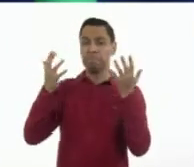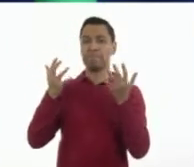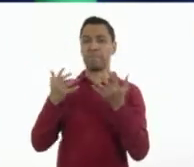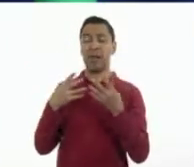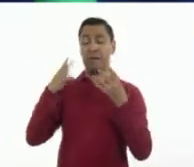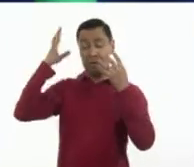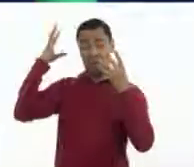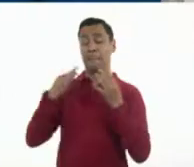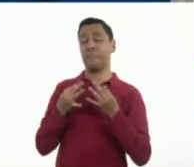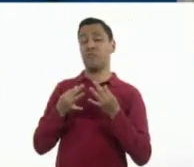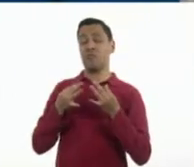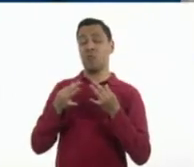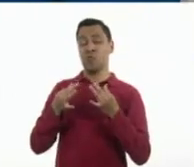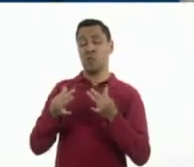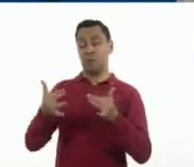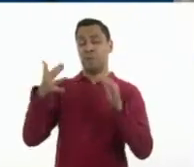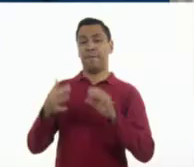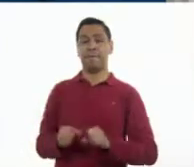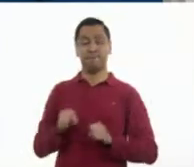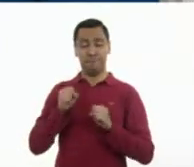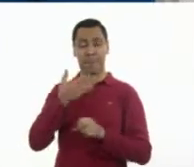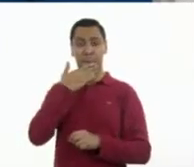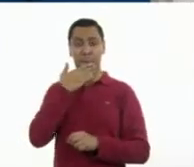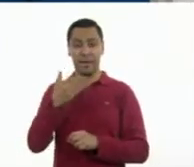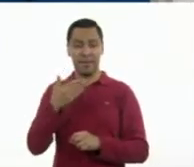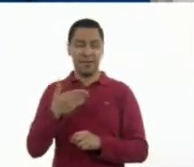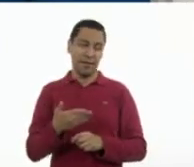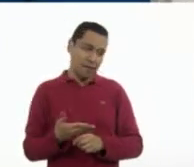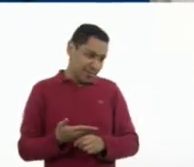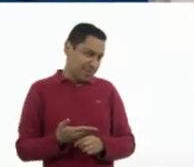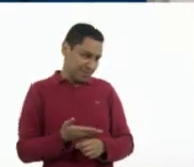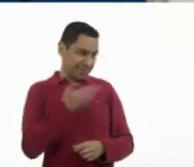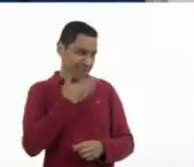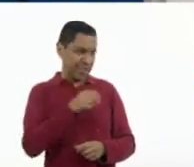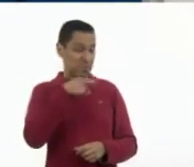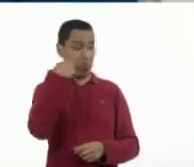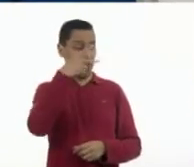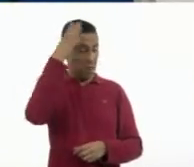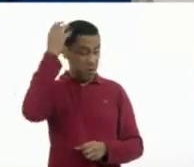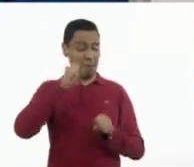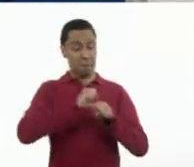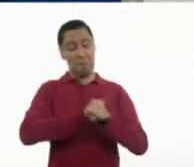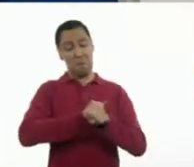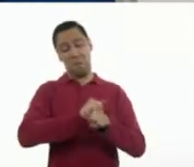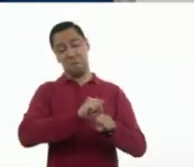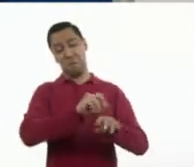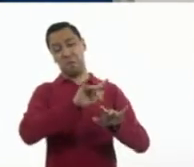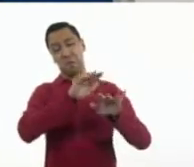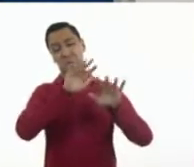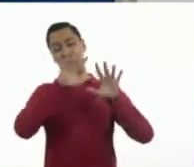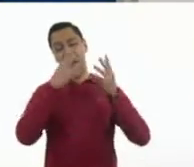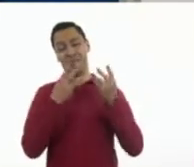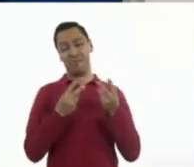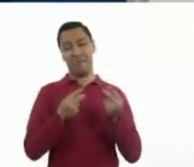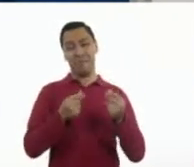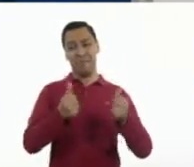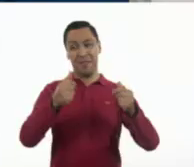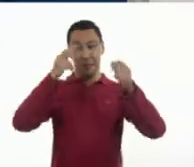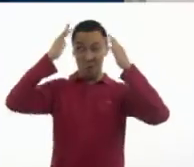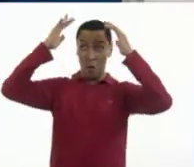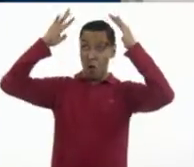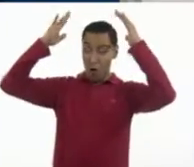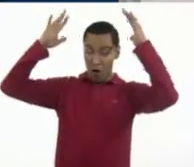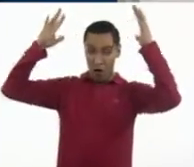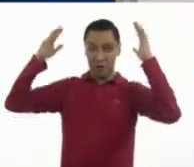Bueno, ya que lo dices, pues sí, debes de tener un cabello muy brillante, muy sedoso, pero volvamos al tema una vez más, Juan